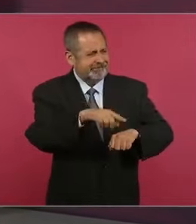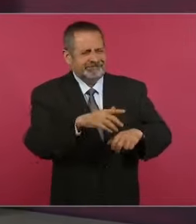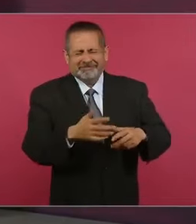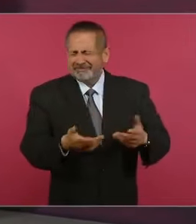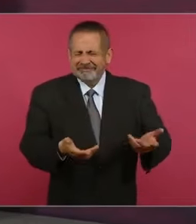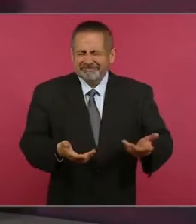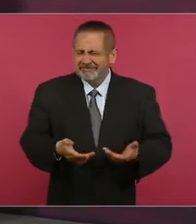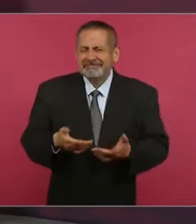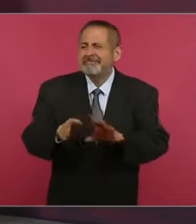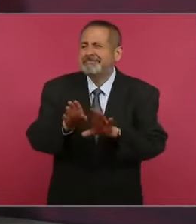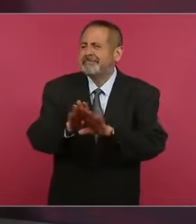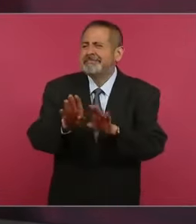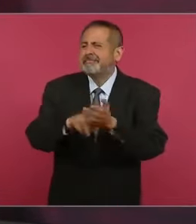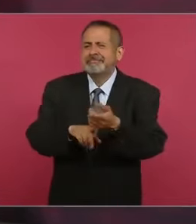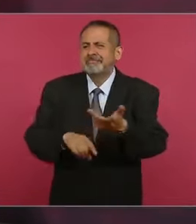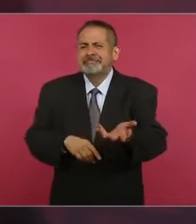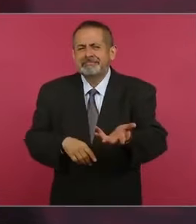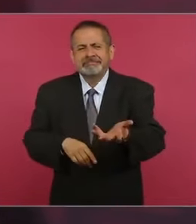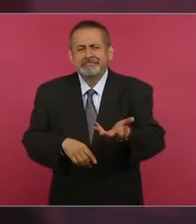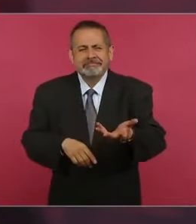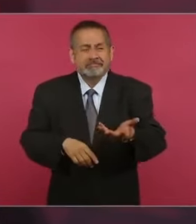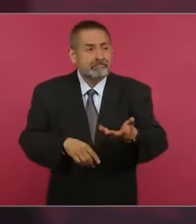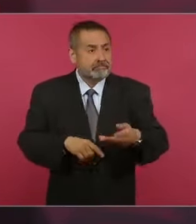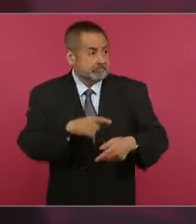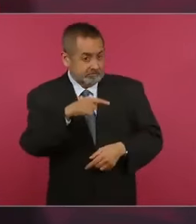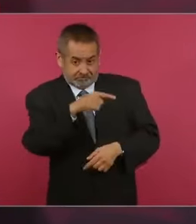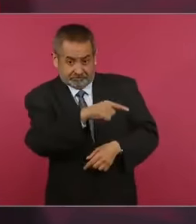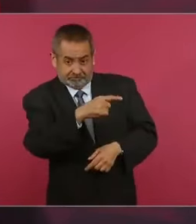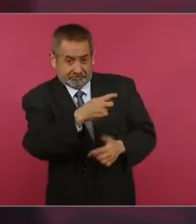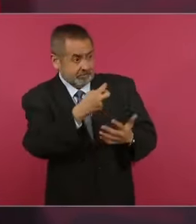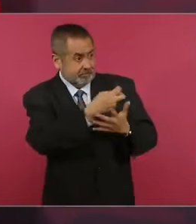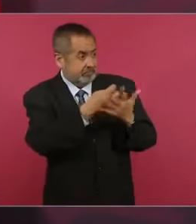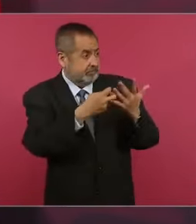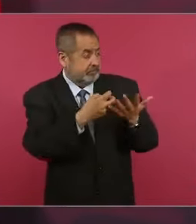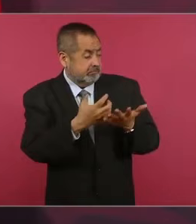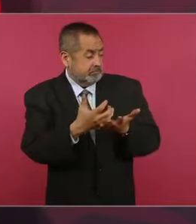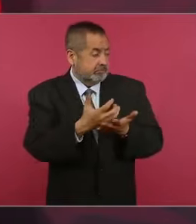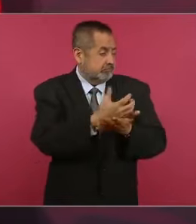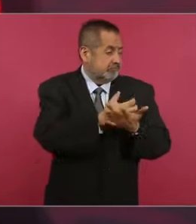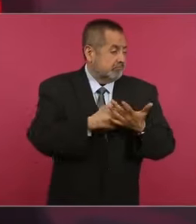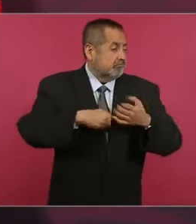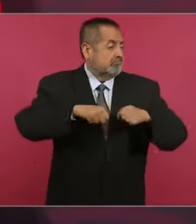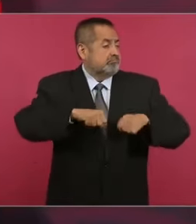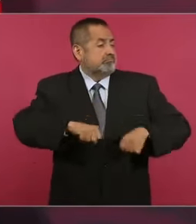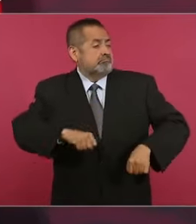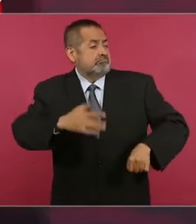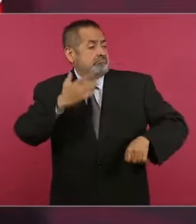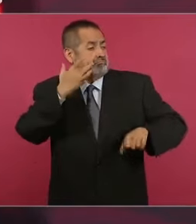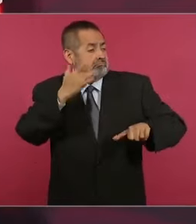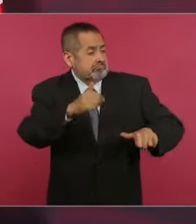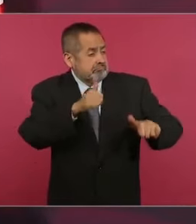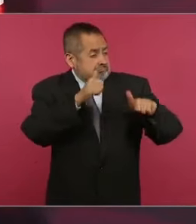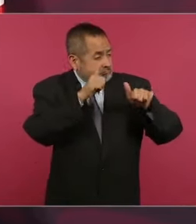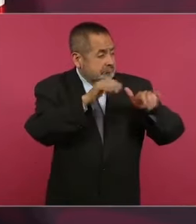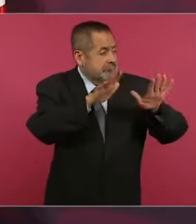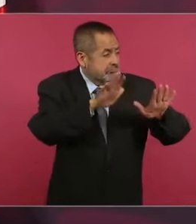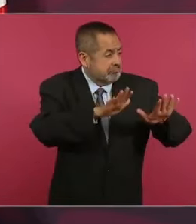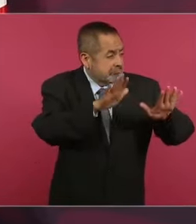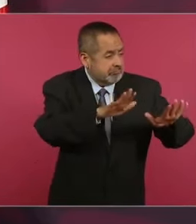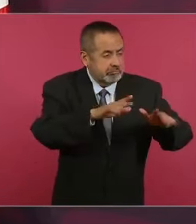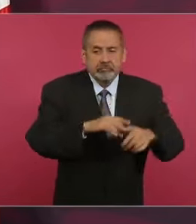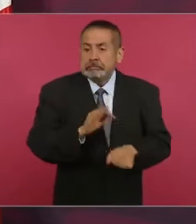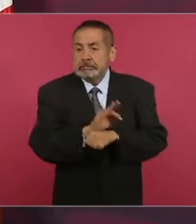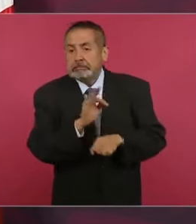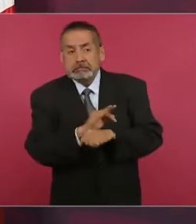¿Cómo se va a defender a quienes viven colmados de atenciones, de privilegios?